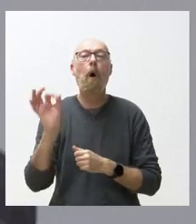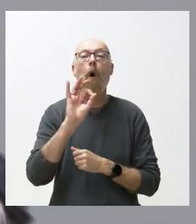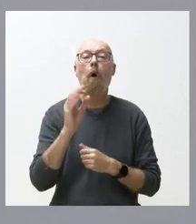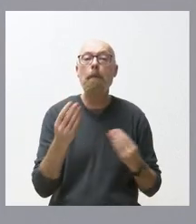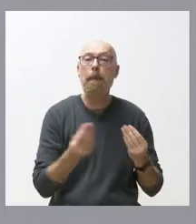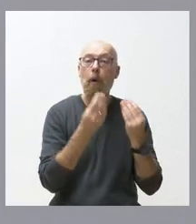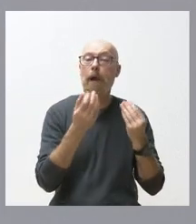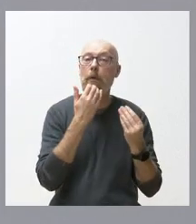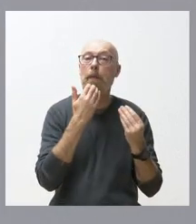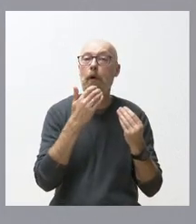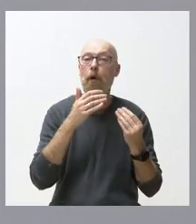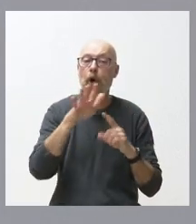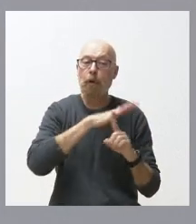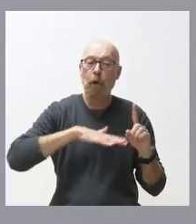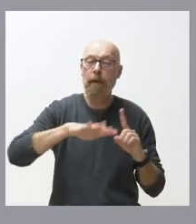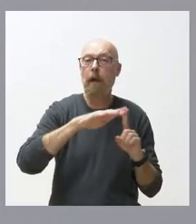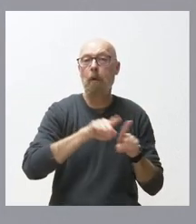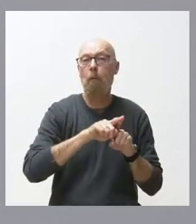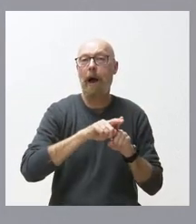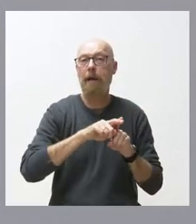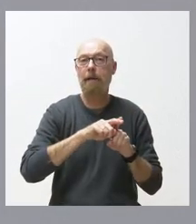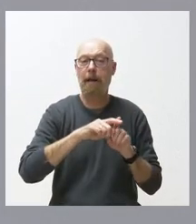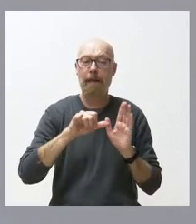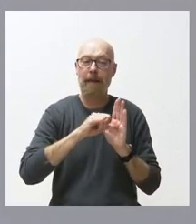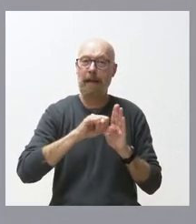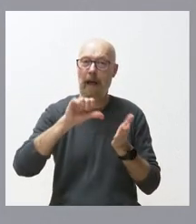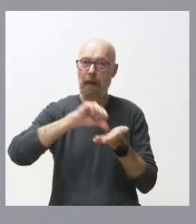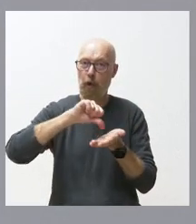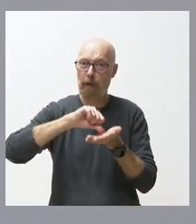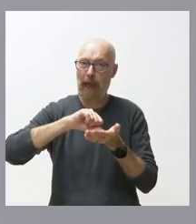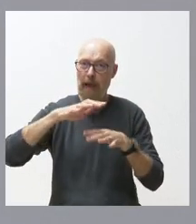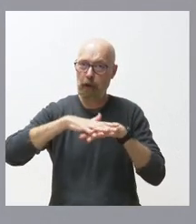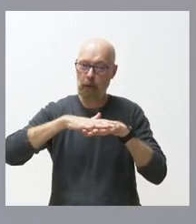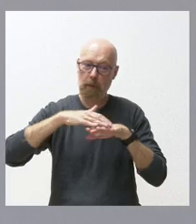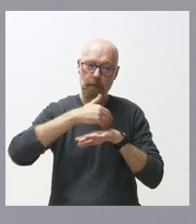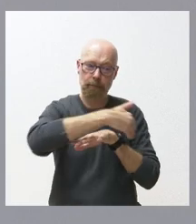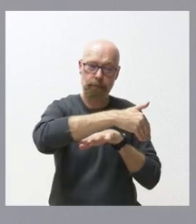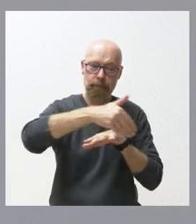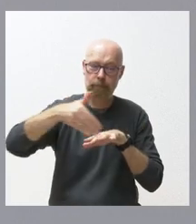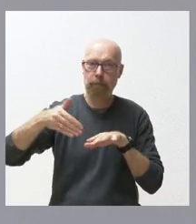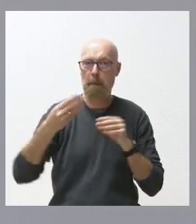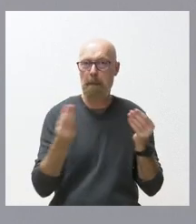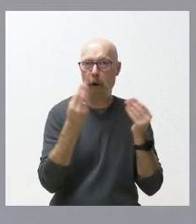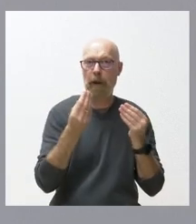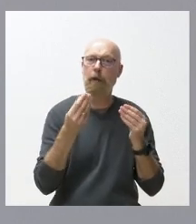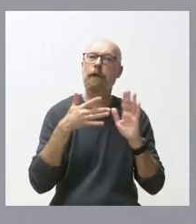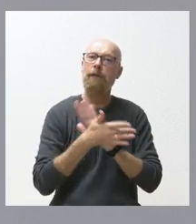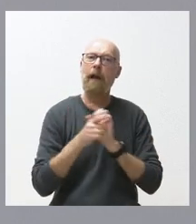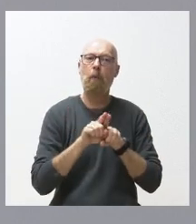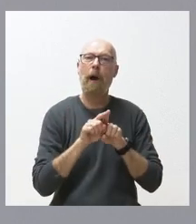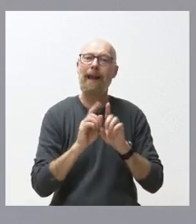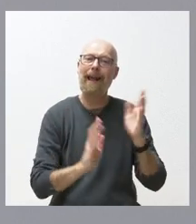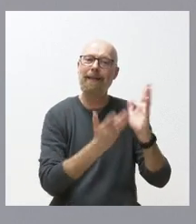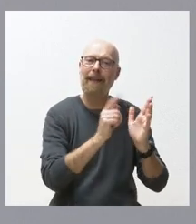condiciones perimetrales de los entornos urbanos lo que va a permitir también disminuir o mitigar el riesgo de